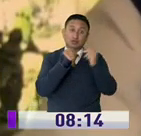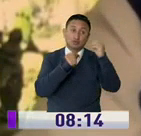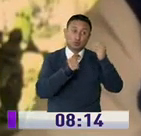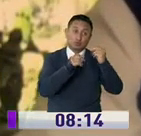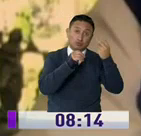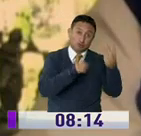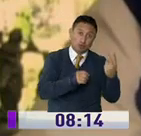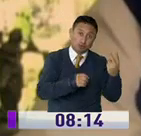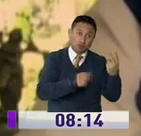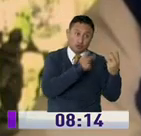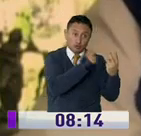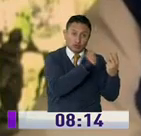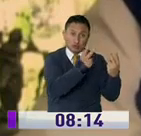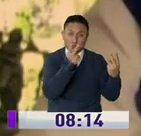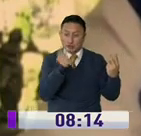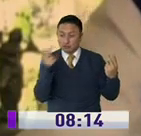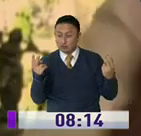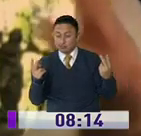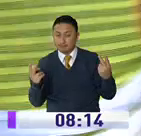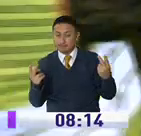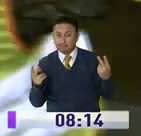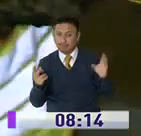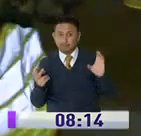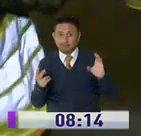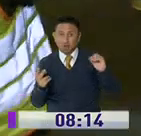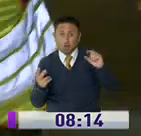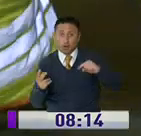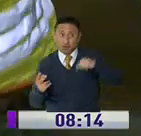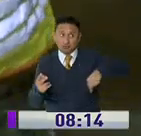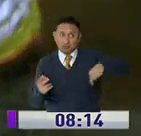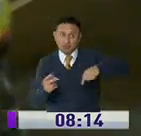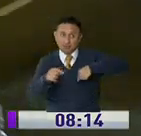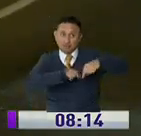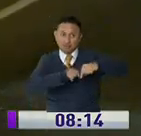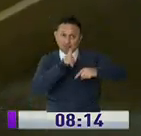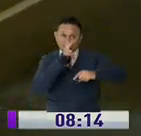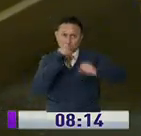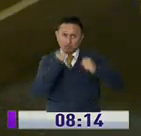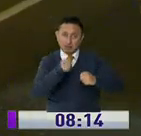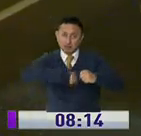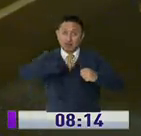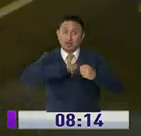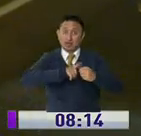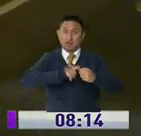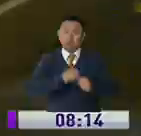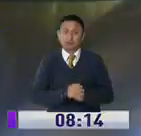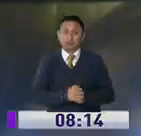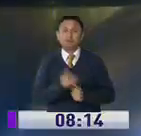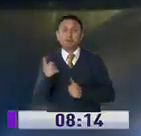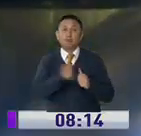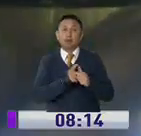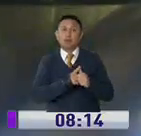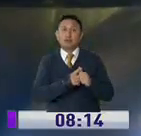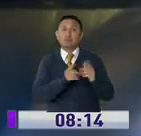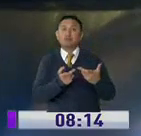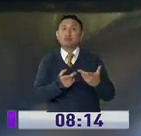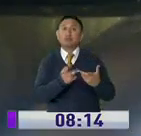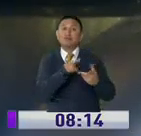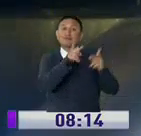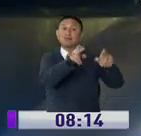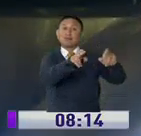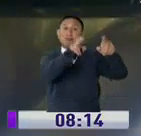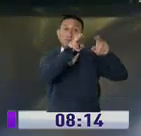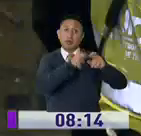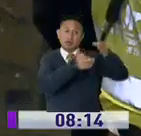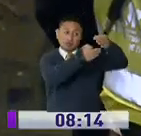El alcalde Jorge Yunda solicitó al COE Nacional medidas de movilidad más estrictas para Quito. La primera es sobre la emisión adecuada del